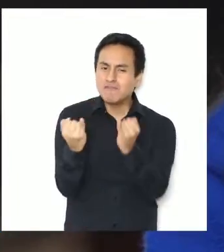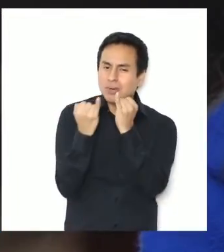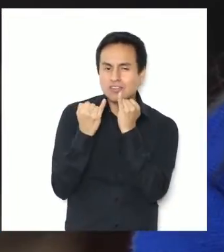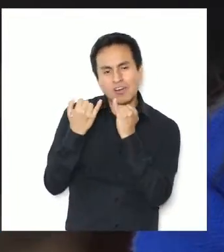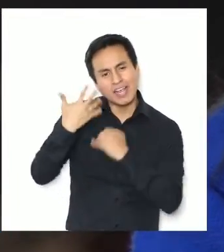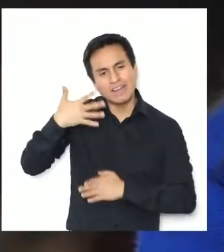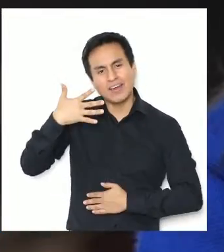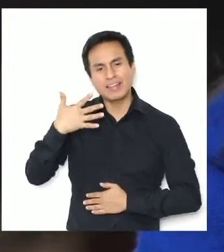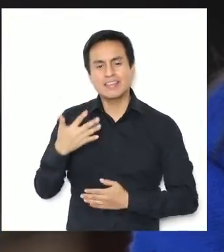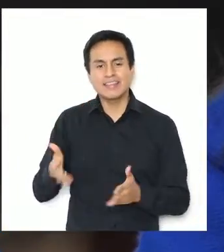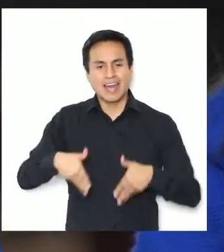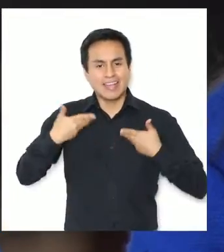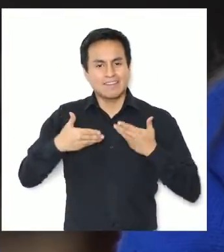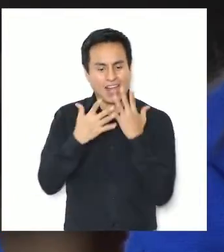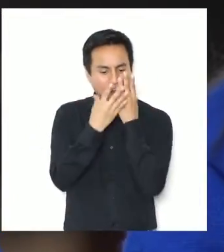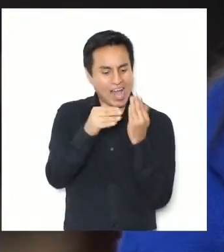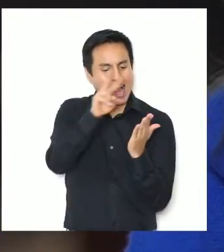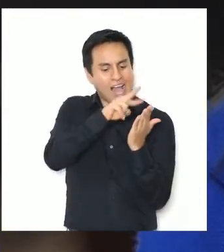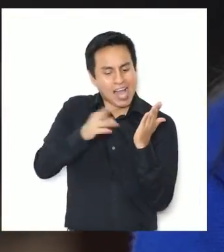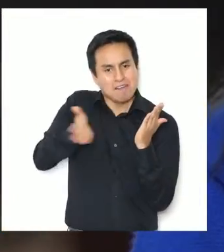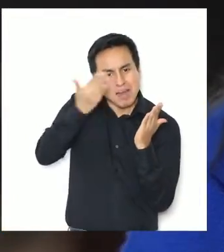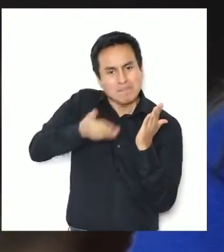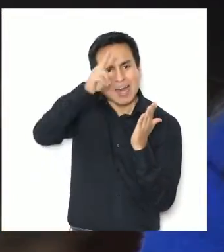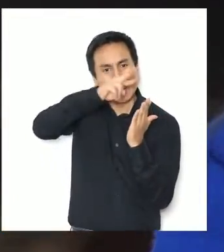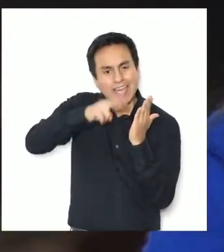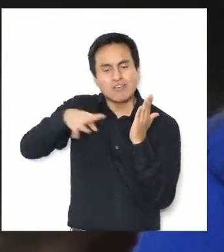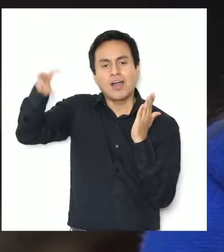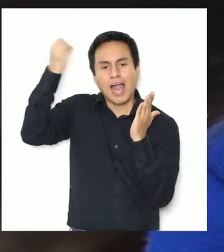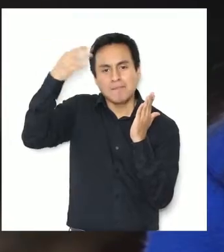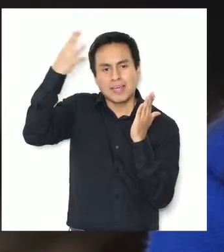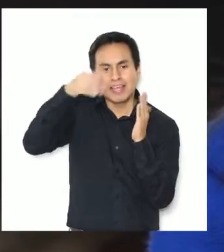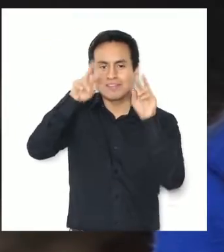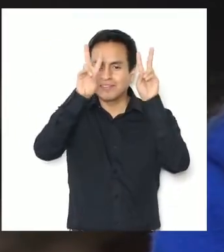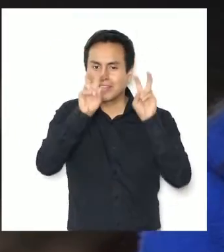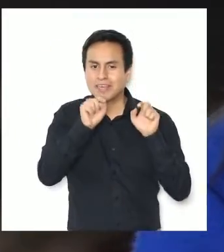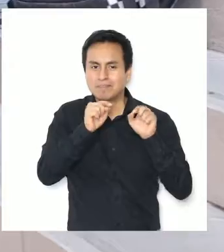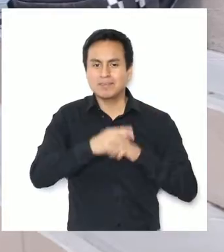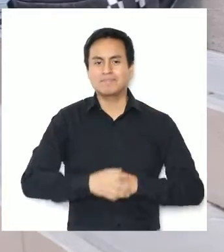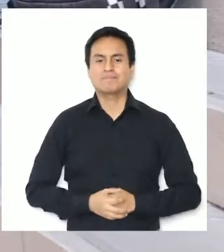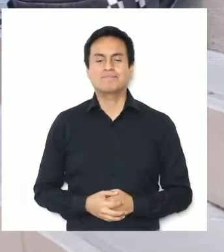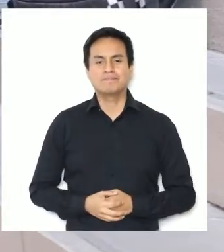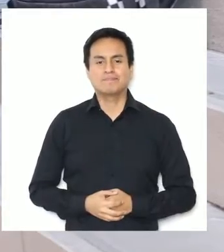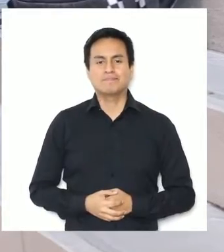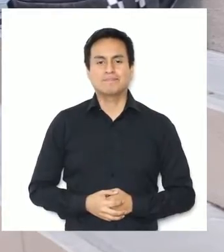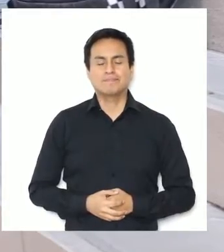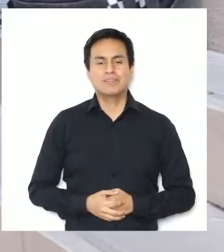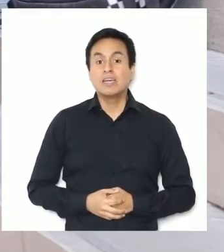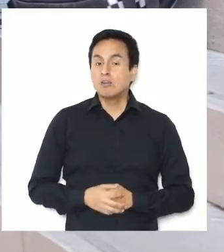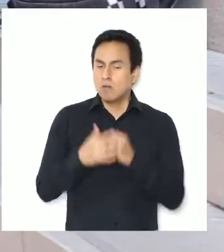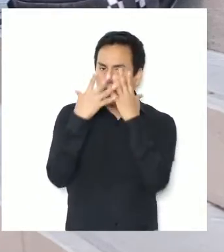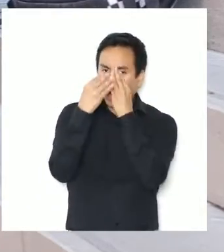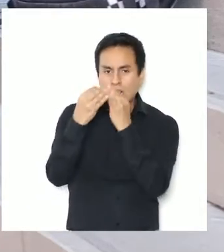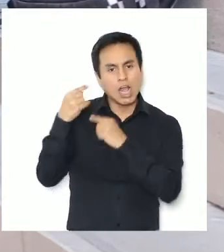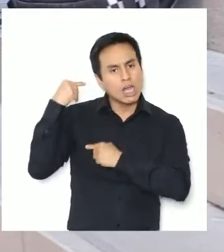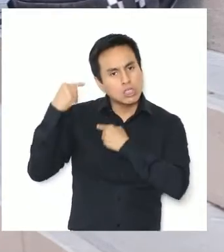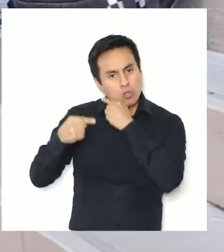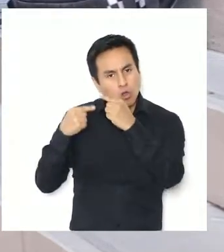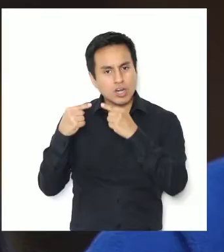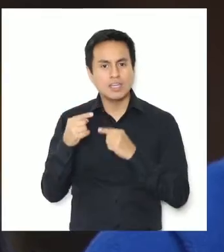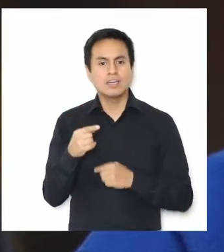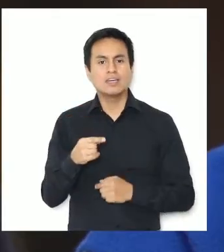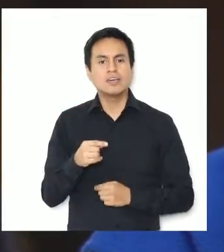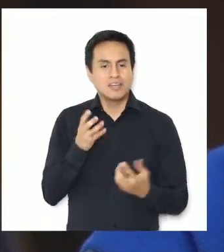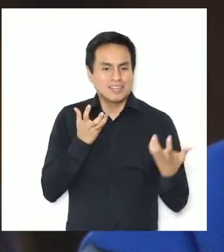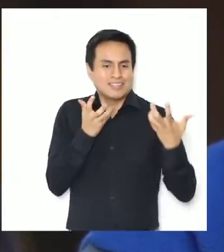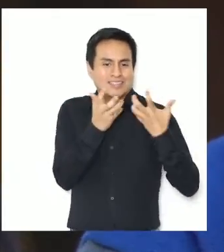que da es tan relevante que le dan ganas de seguir leyéndolo, seguir aprendiendo estos temas. Me parece muy llamativa la historia, ya que una